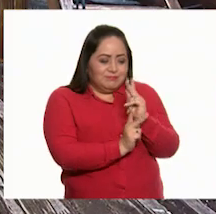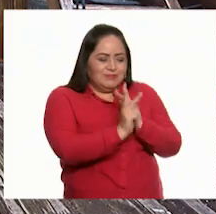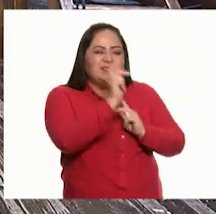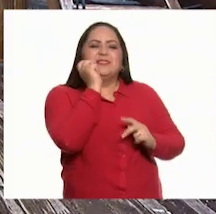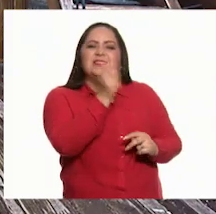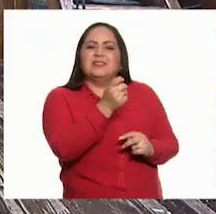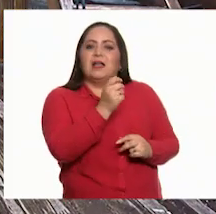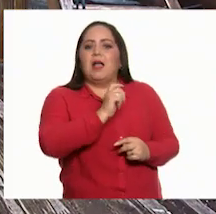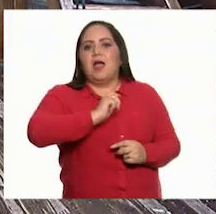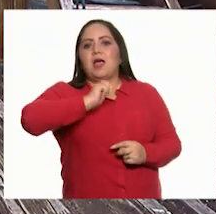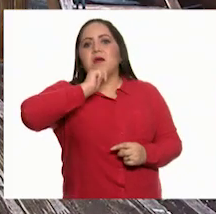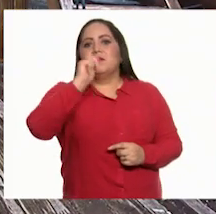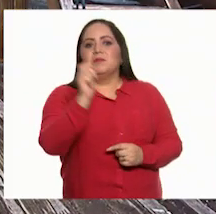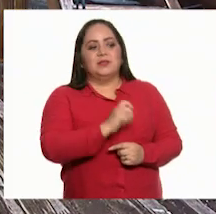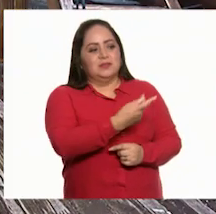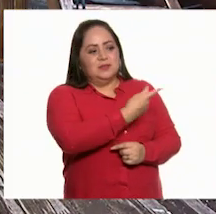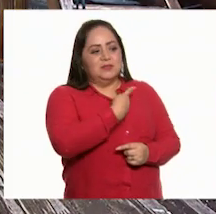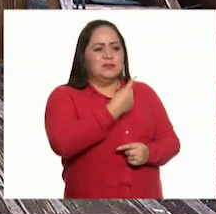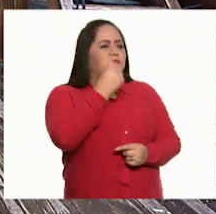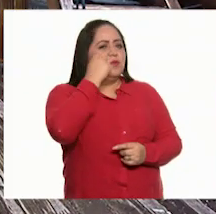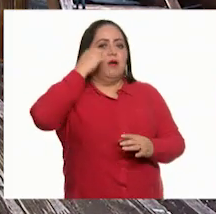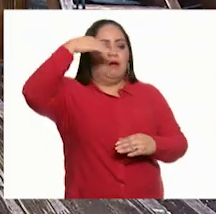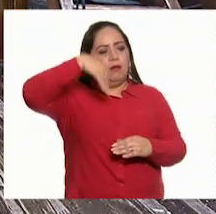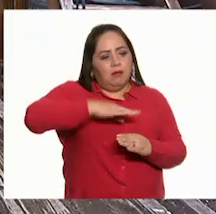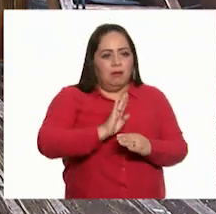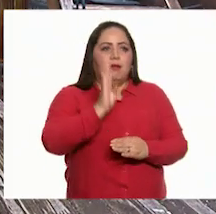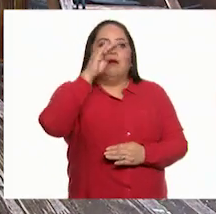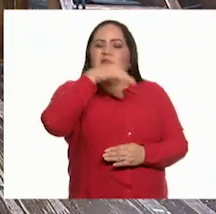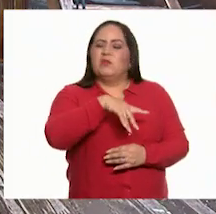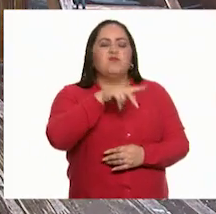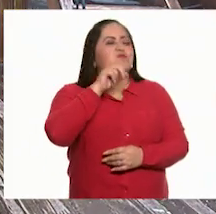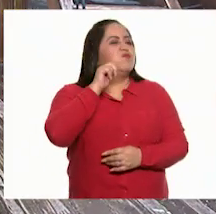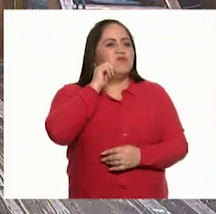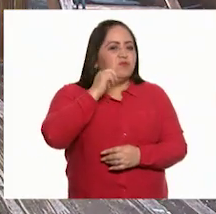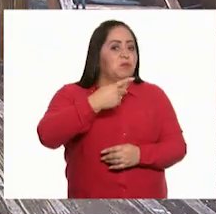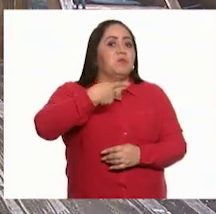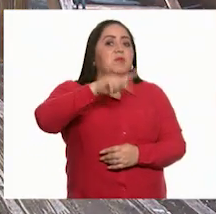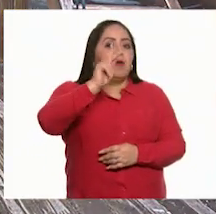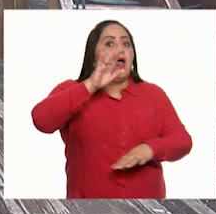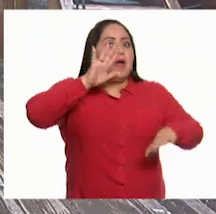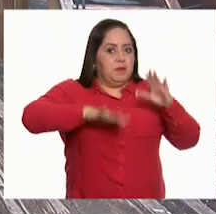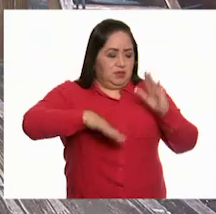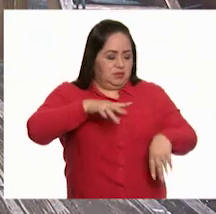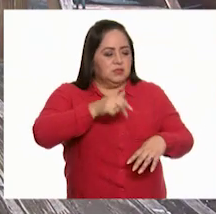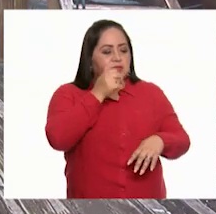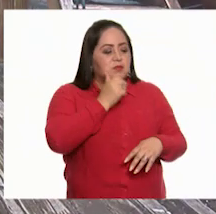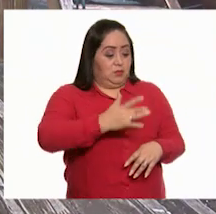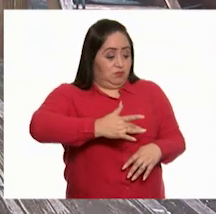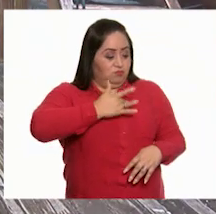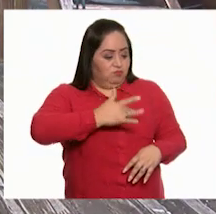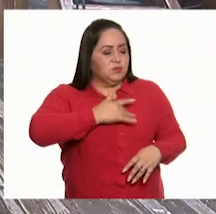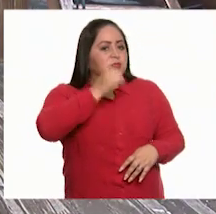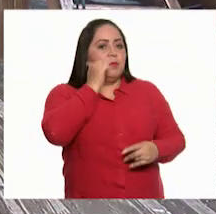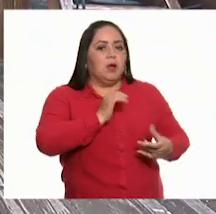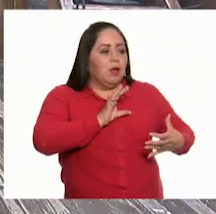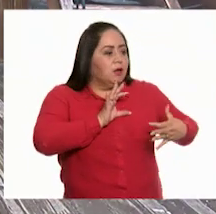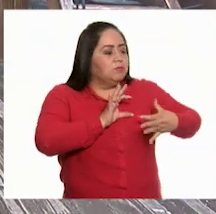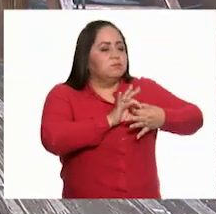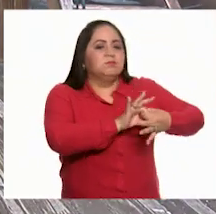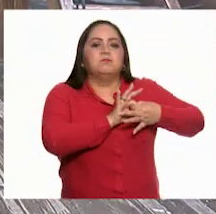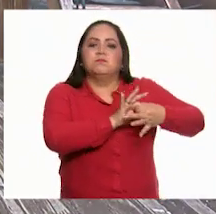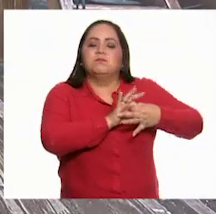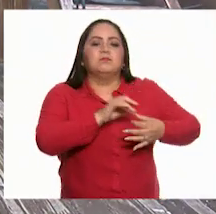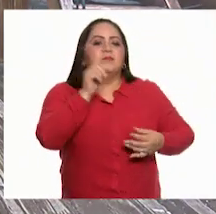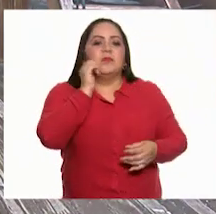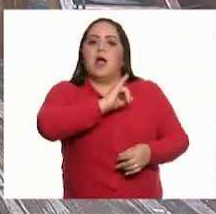amistad con sus altibajos. Pero a pesar de las dificultades, los sentimientos constructivos